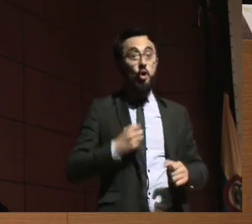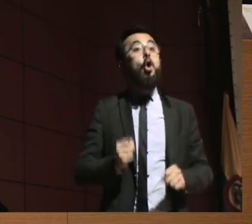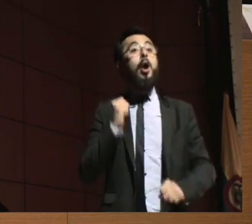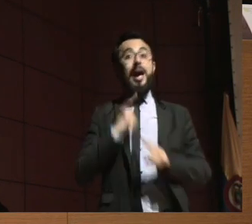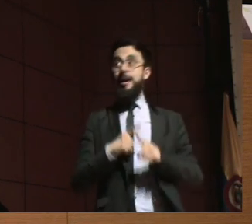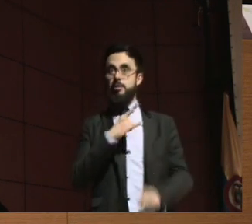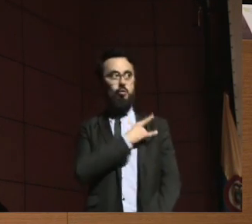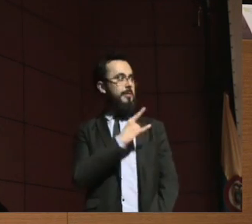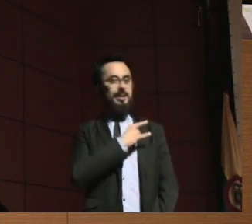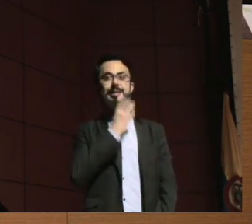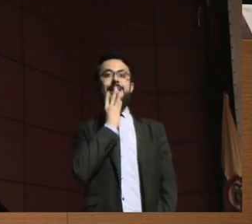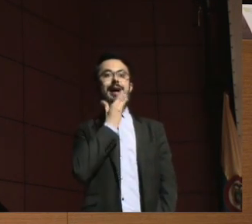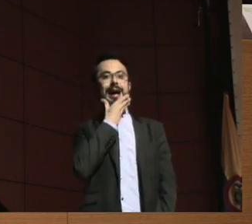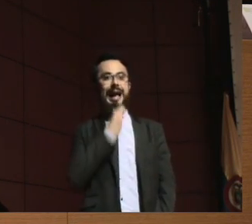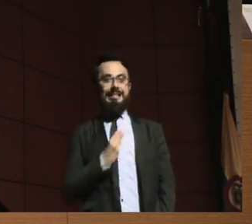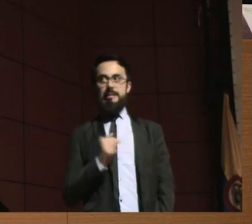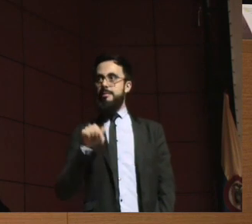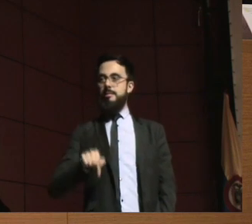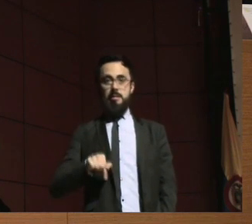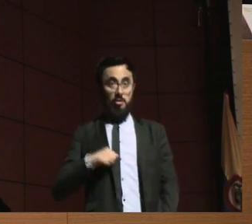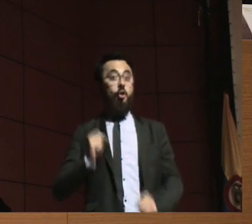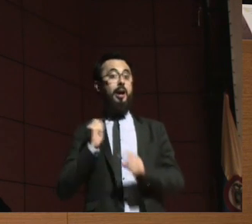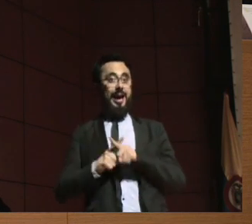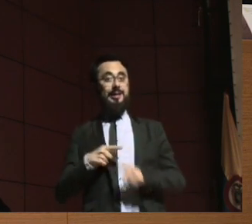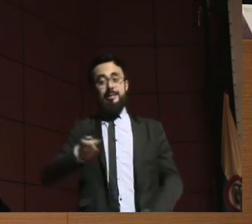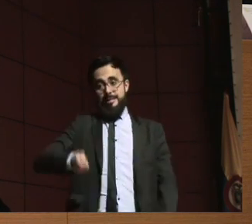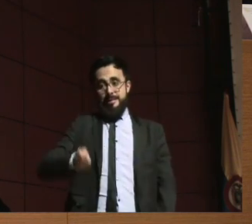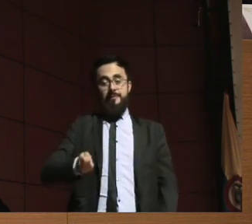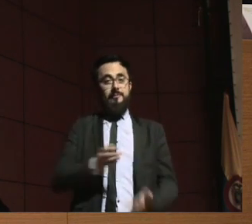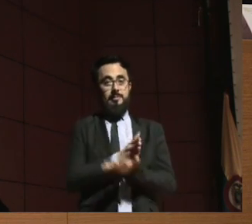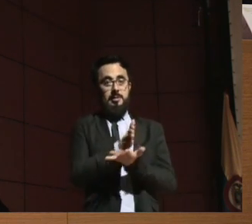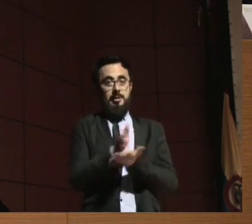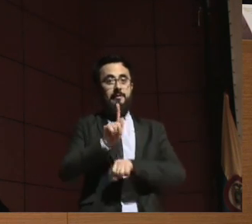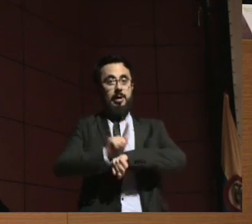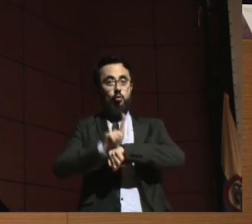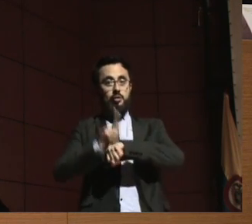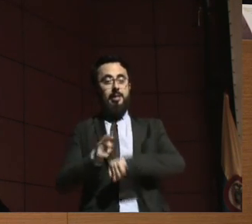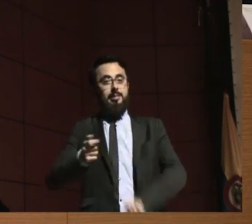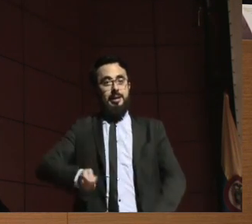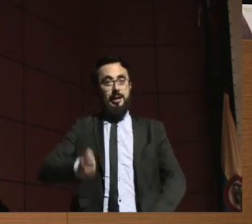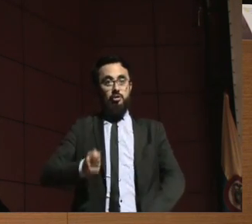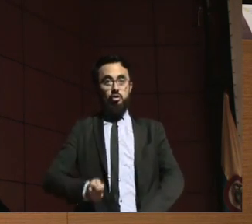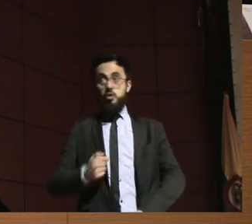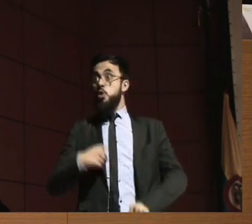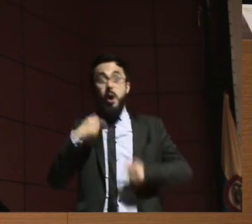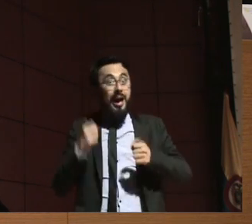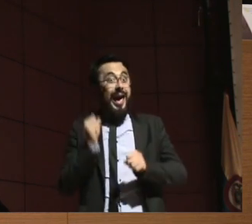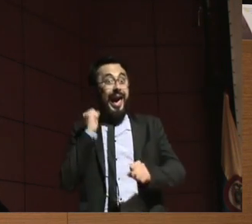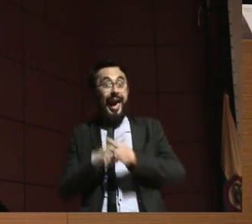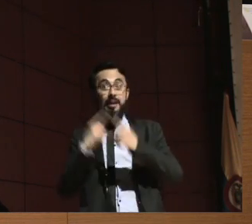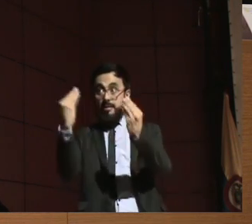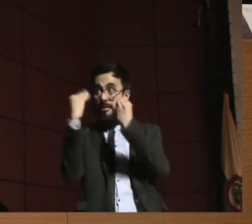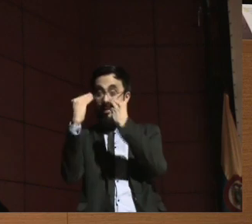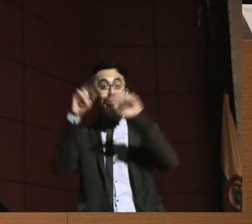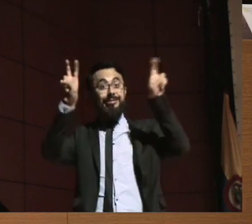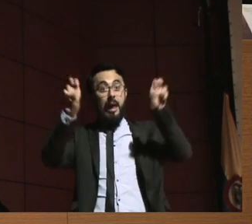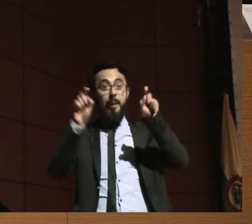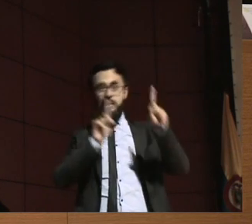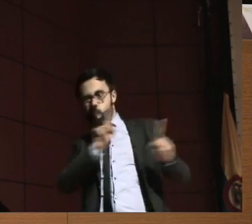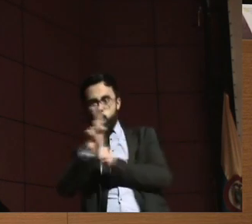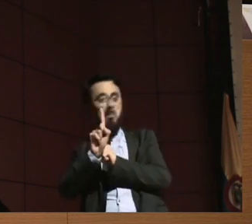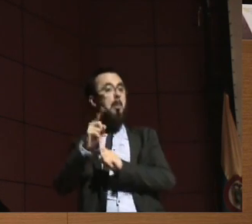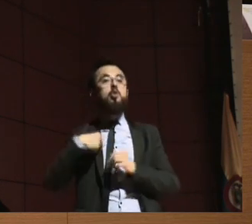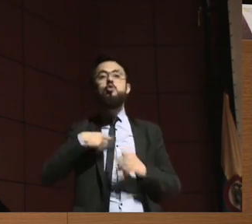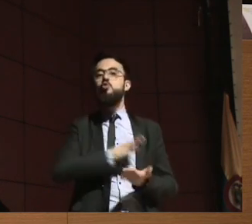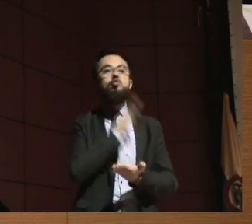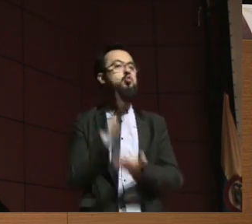clase de discapacidad en esta universidad. Yo no, todo lo que sé del tema de interdicción es porque lo he estudiado, no porque me lo enseñaron en la universidad. A mí no